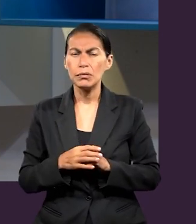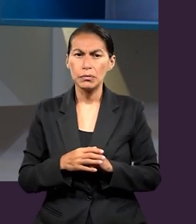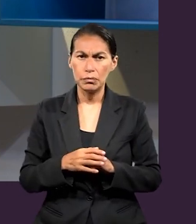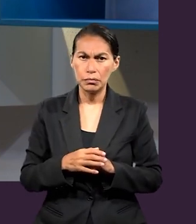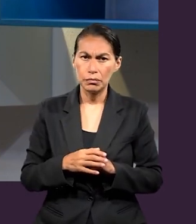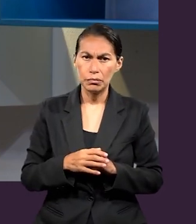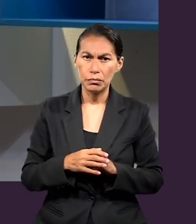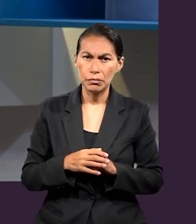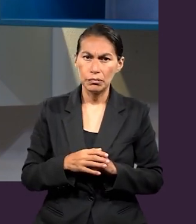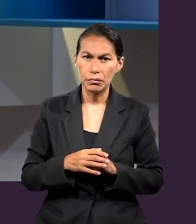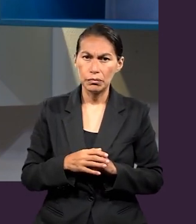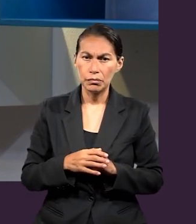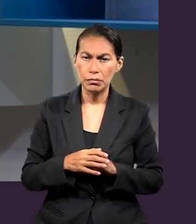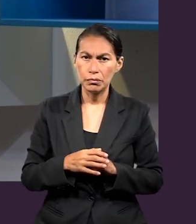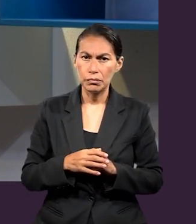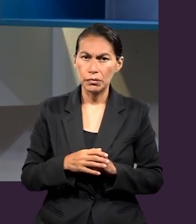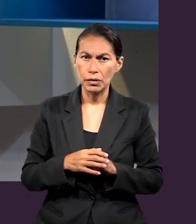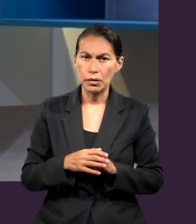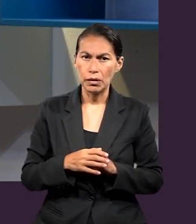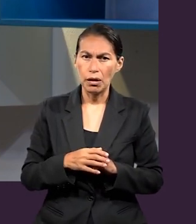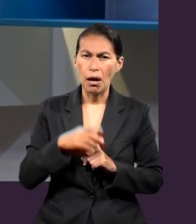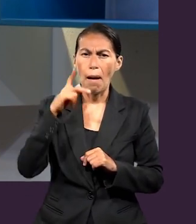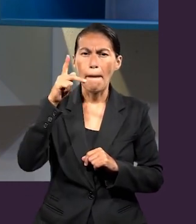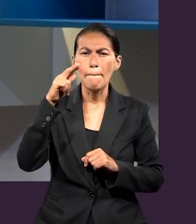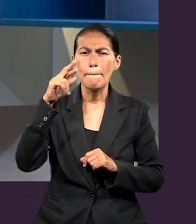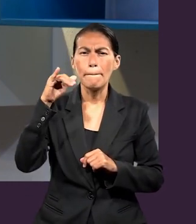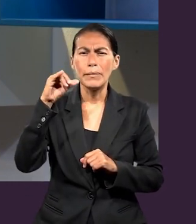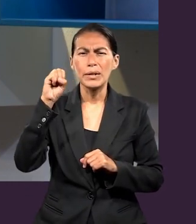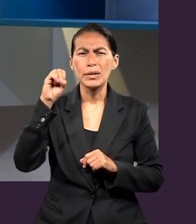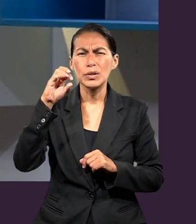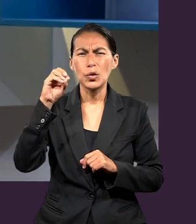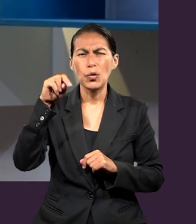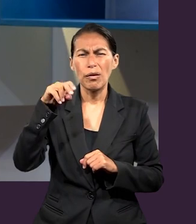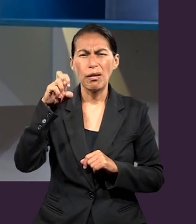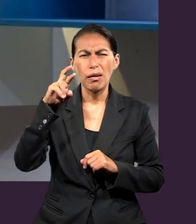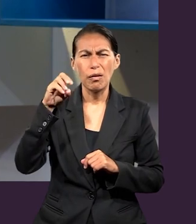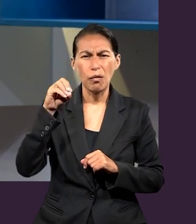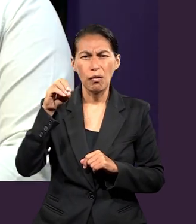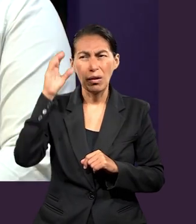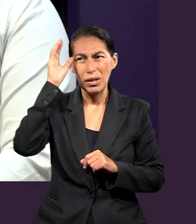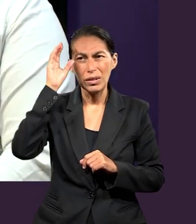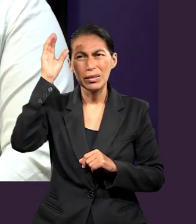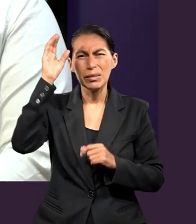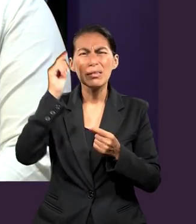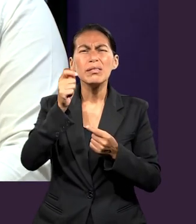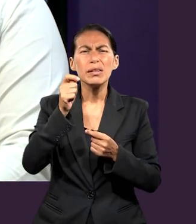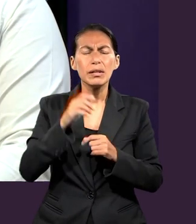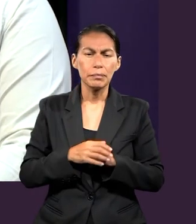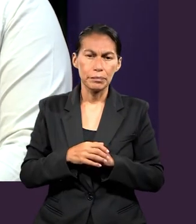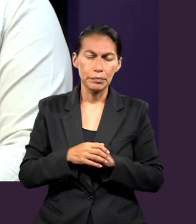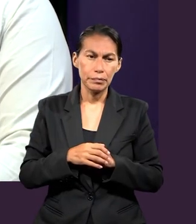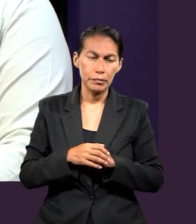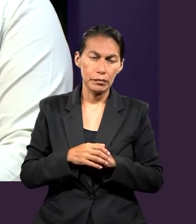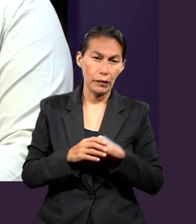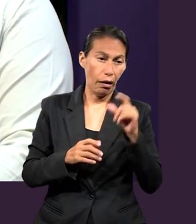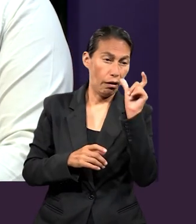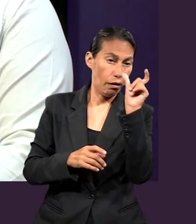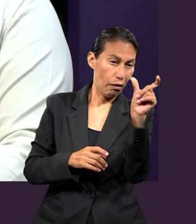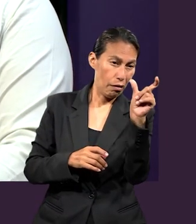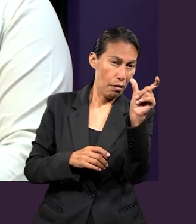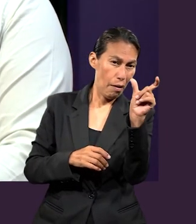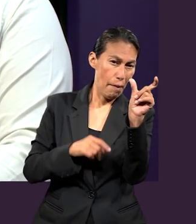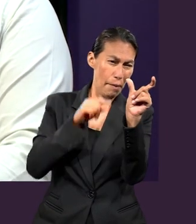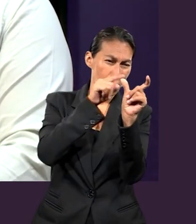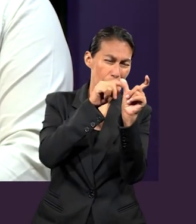que nos acaba de comentar sobre prisioneros de Cristo? Prisionero me recuerda a la